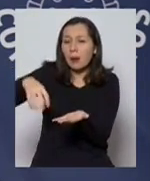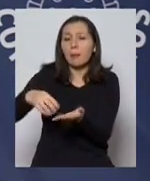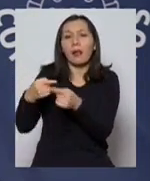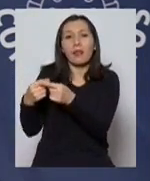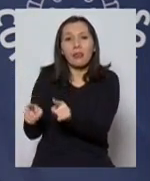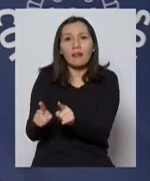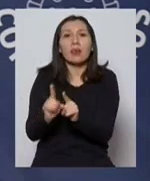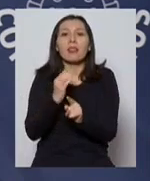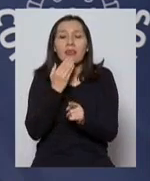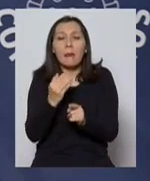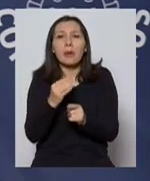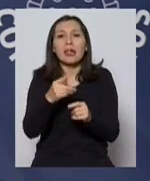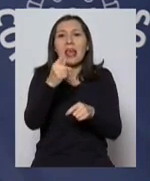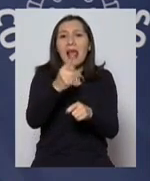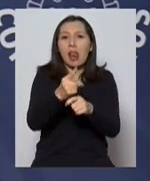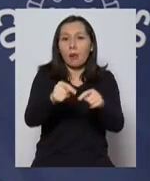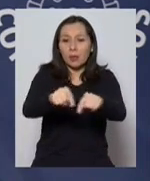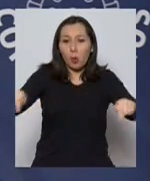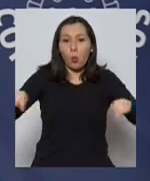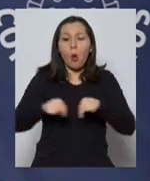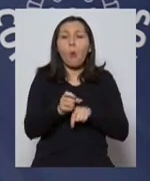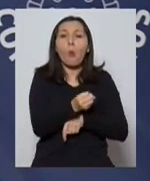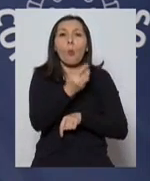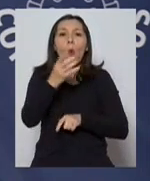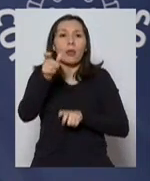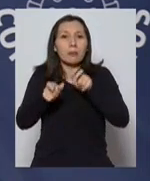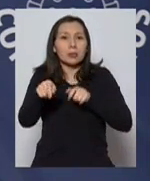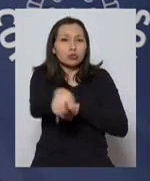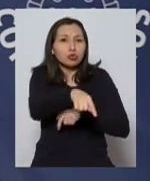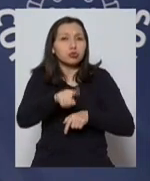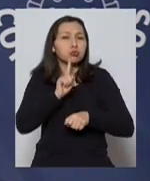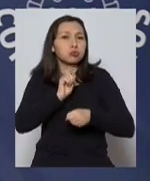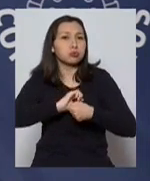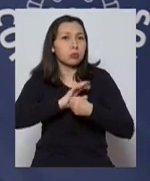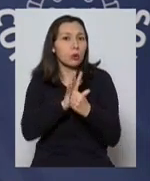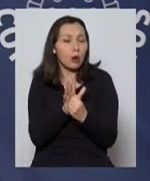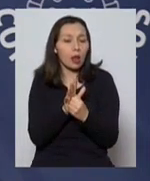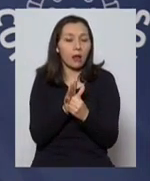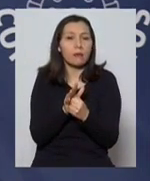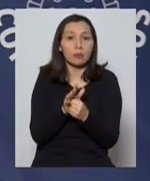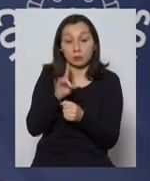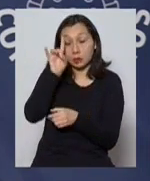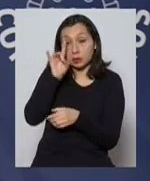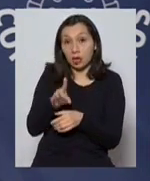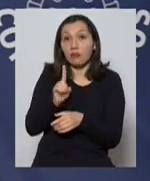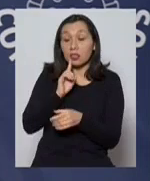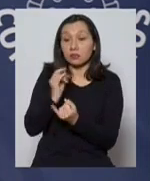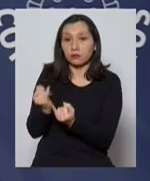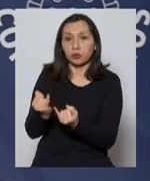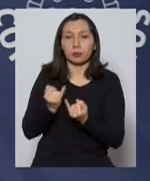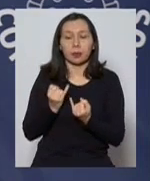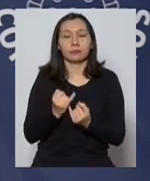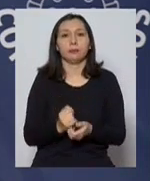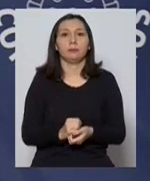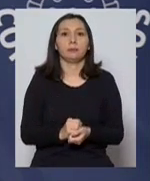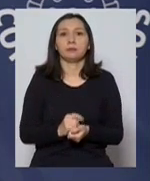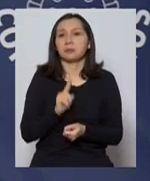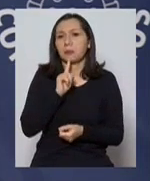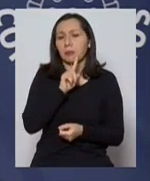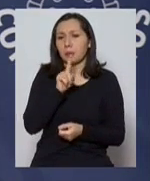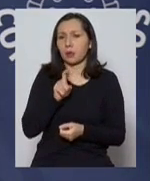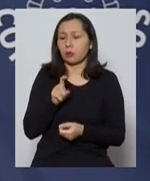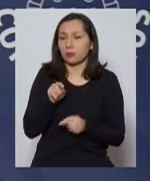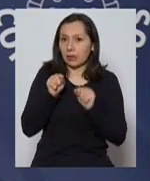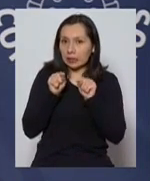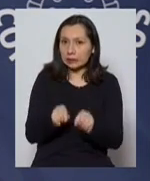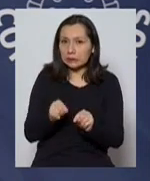las distribuciones por kilómetro cuadrado, de los casos, como se sabe que tenemos la información, la pregunta crucial